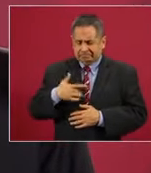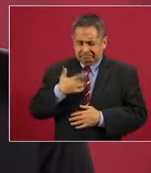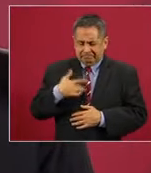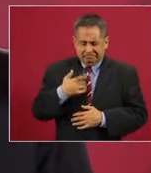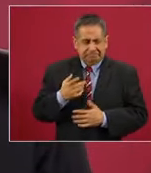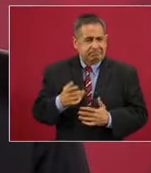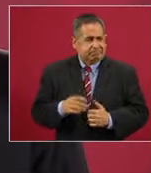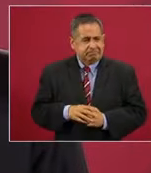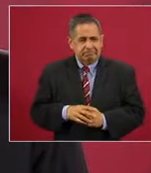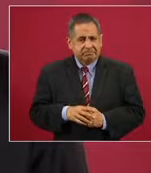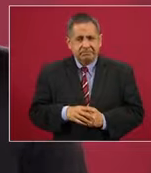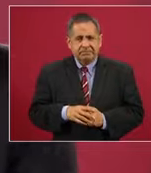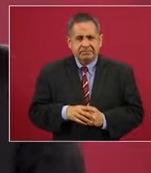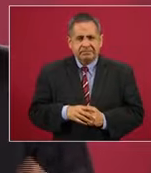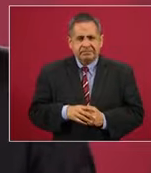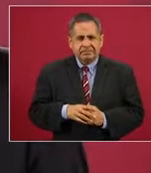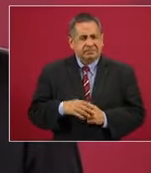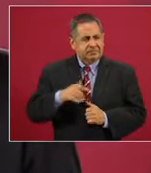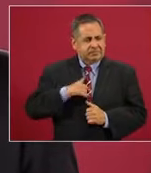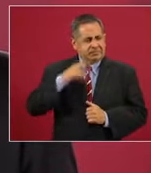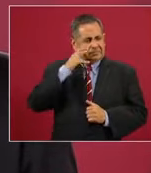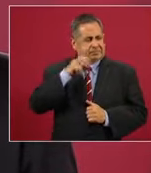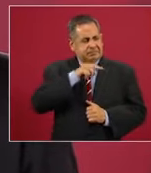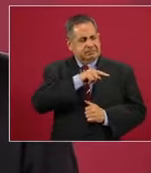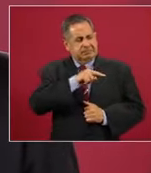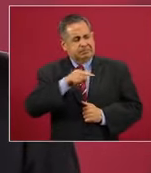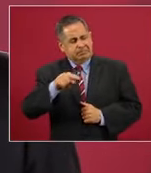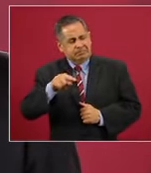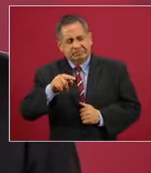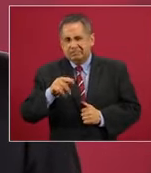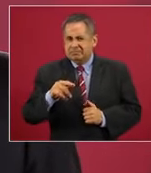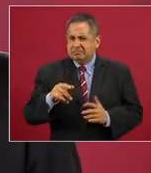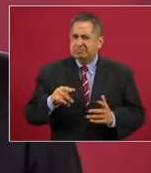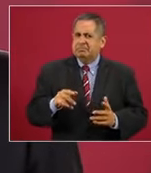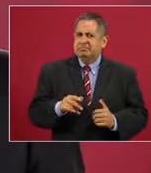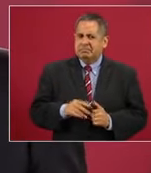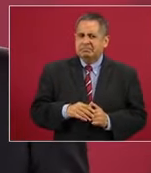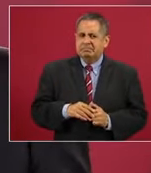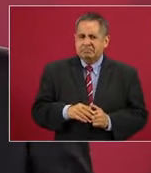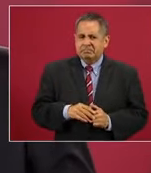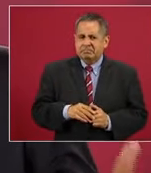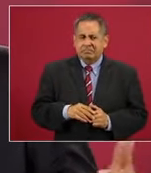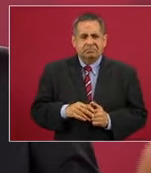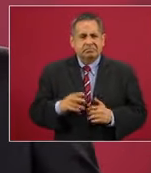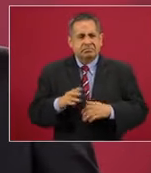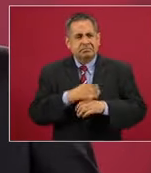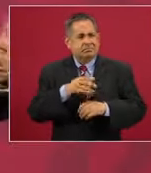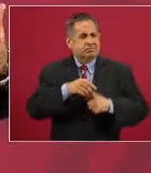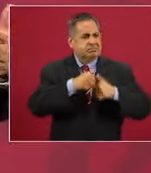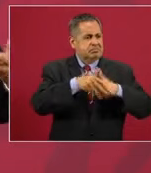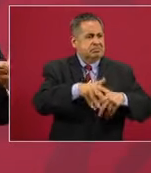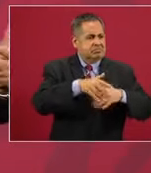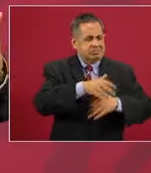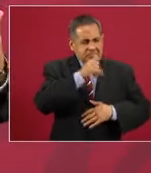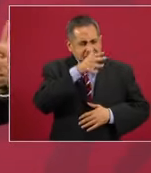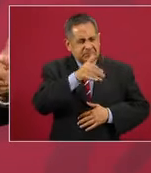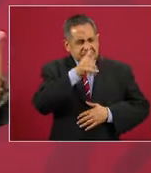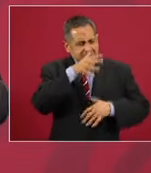algo extraño cuando empezaron manifestaciones